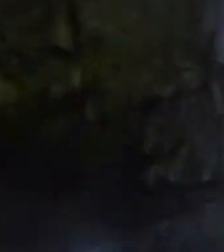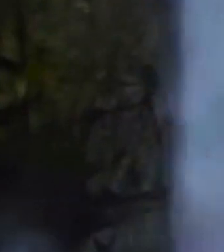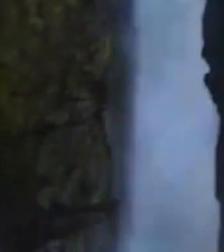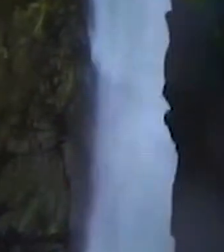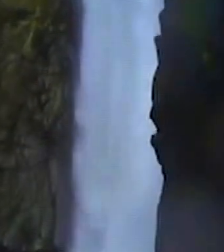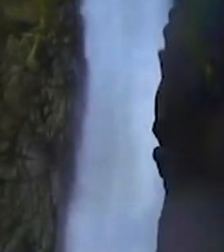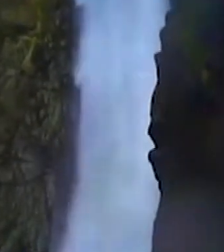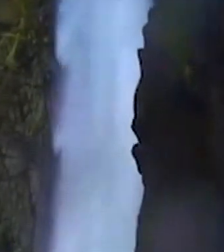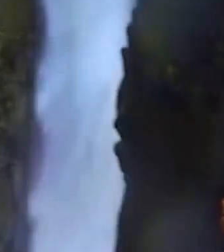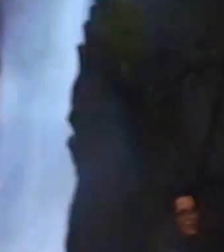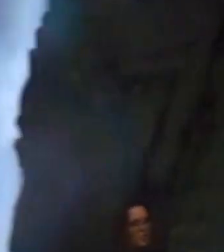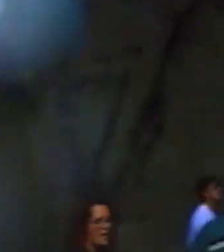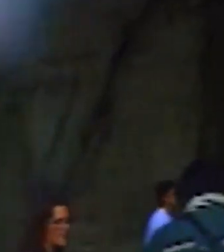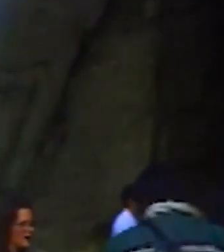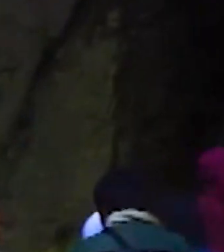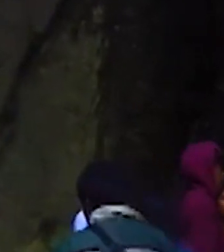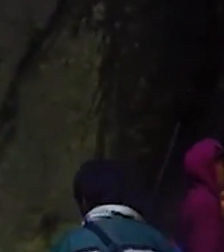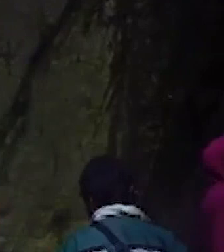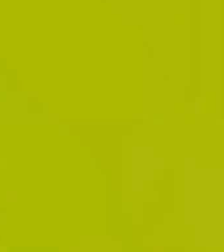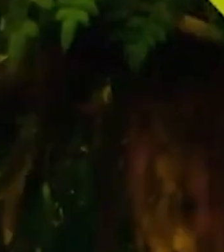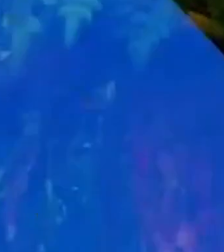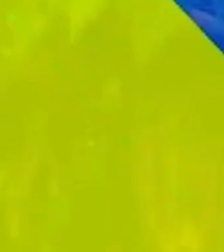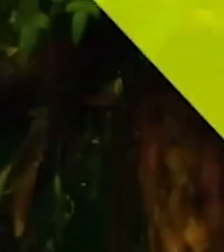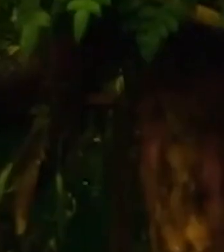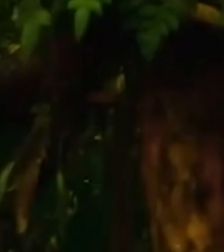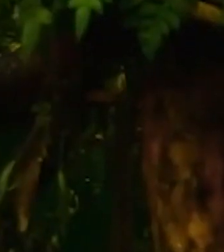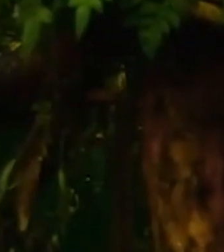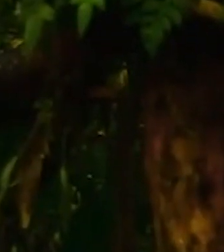impresionado y después se llena de energía y después eufórica